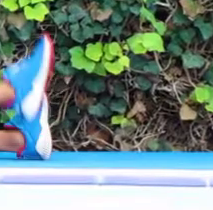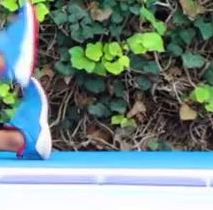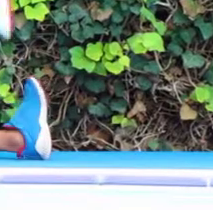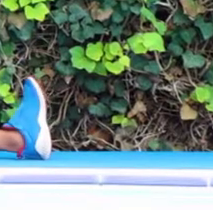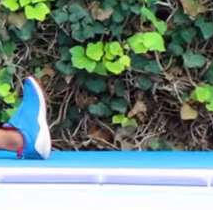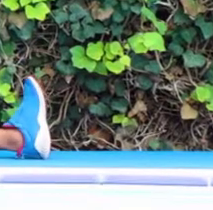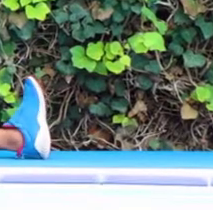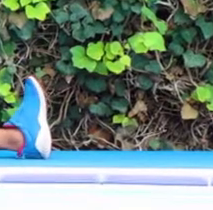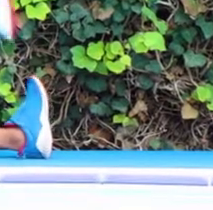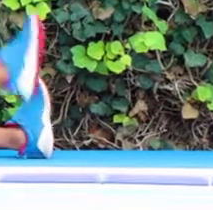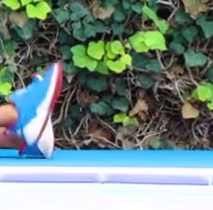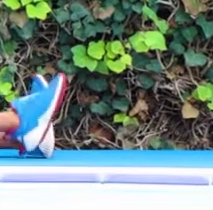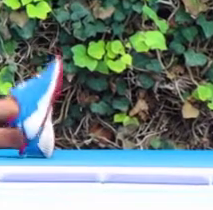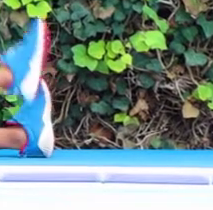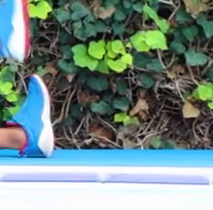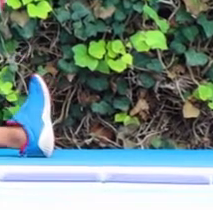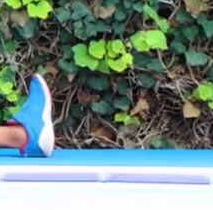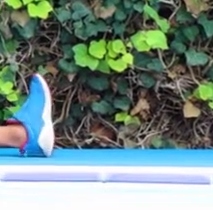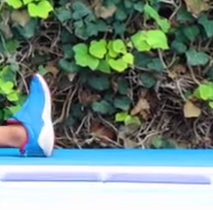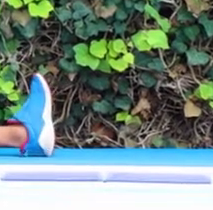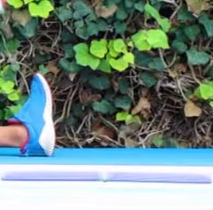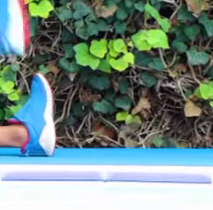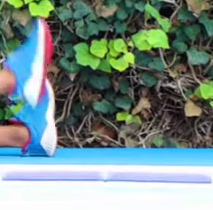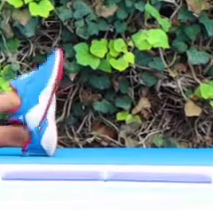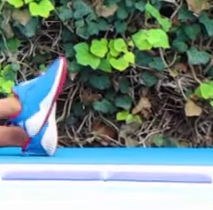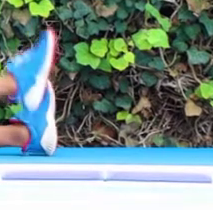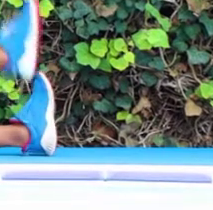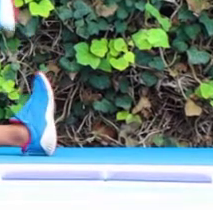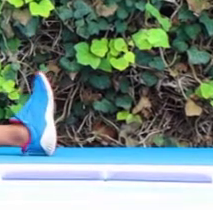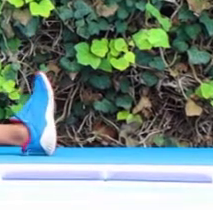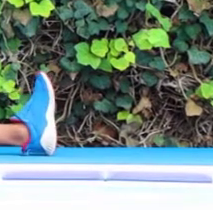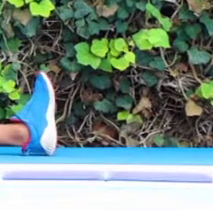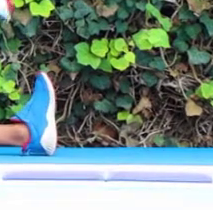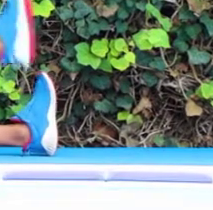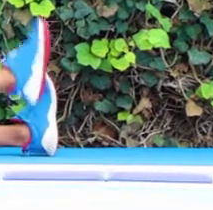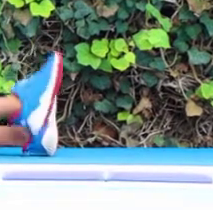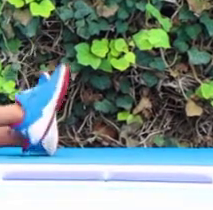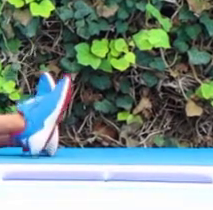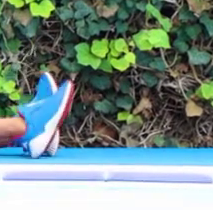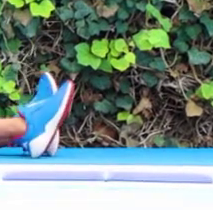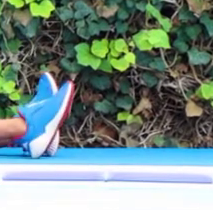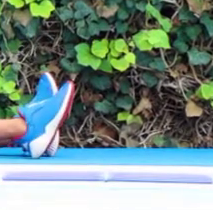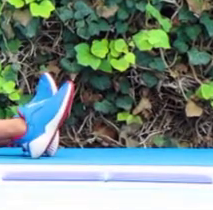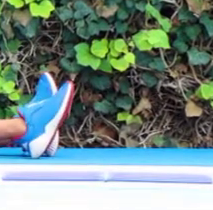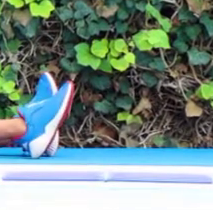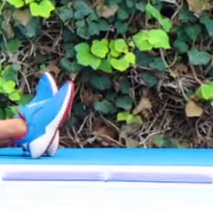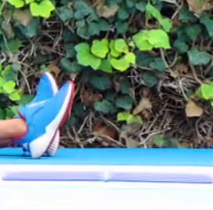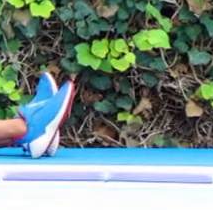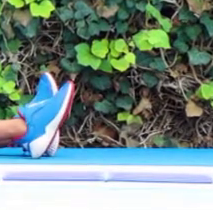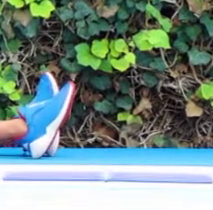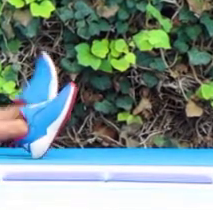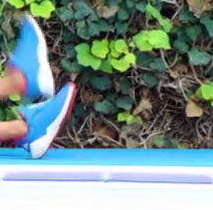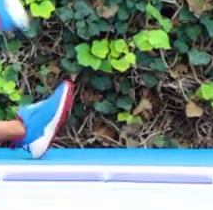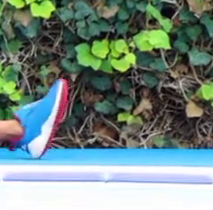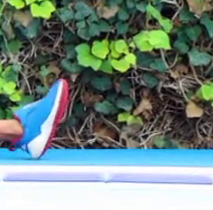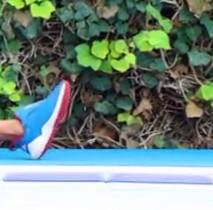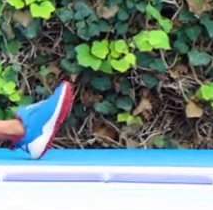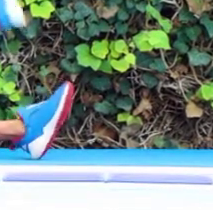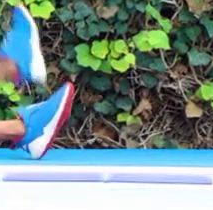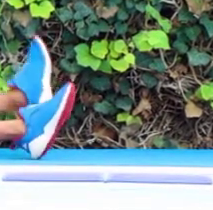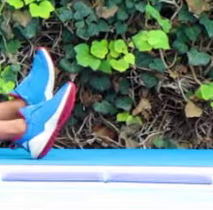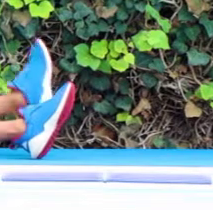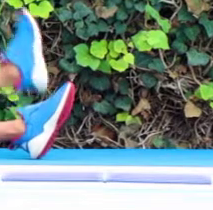veces. Sin tocar el suelo. Dos más. Estira muy bien. Exacto. Cambiamos. Pie izquierdo.